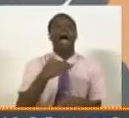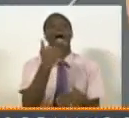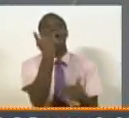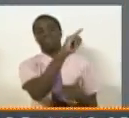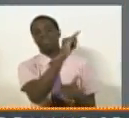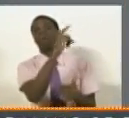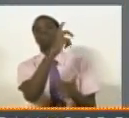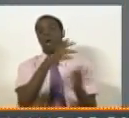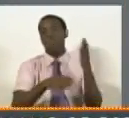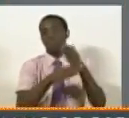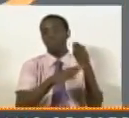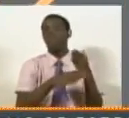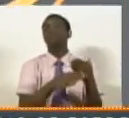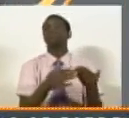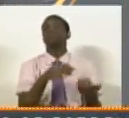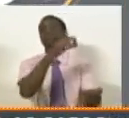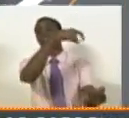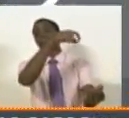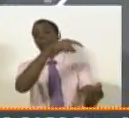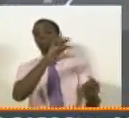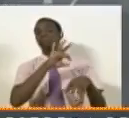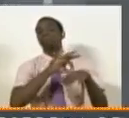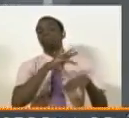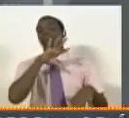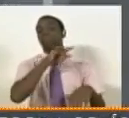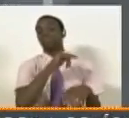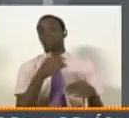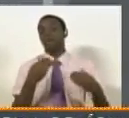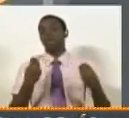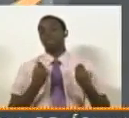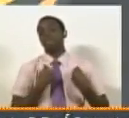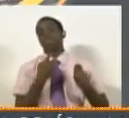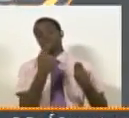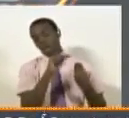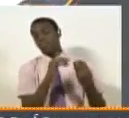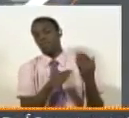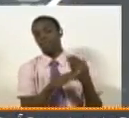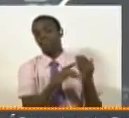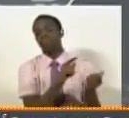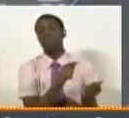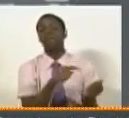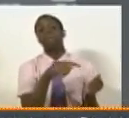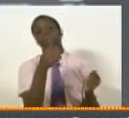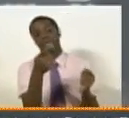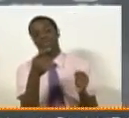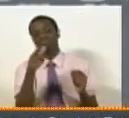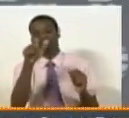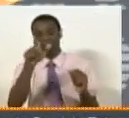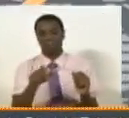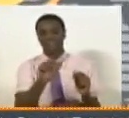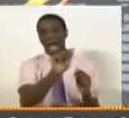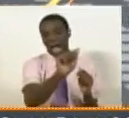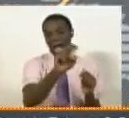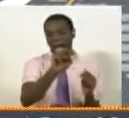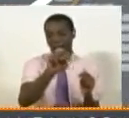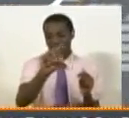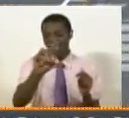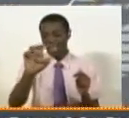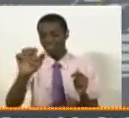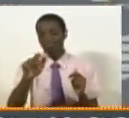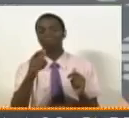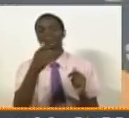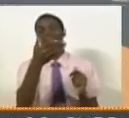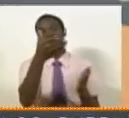crítico. Nosotros queremos informar el lamentable fallecimiento de este